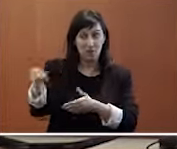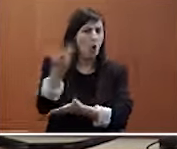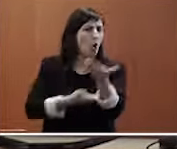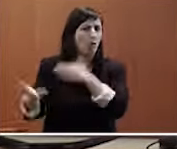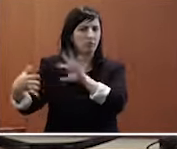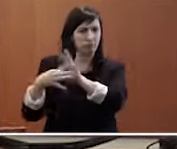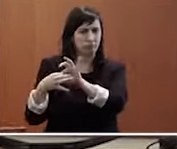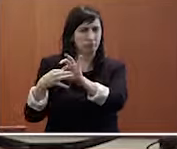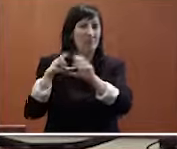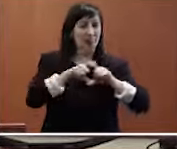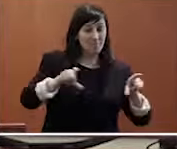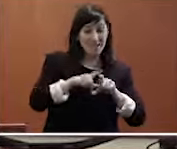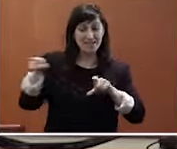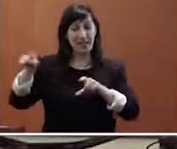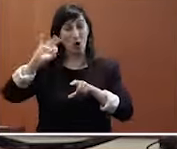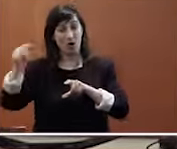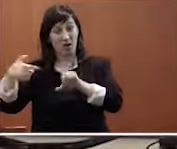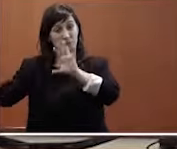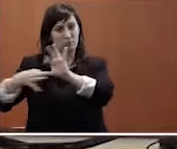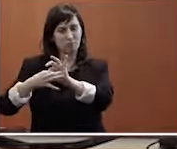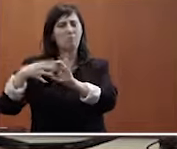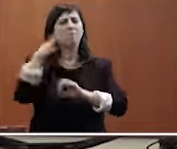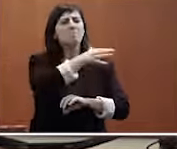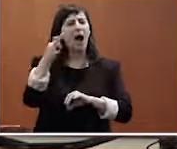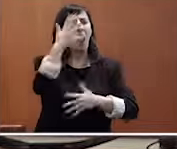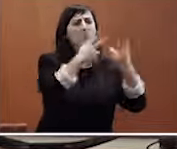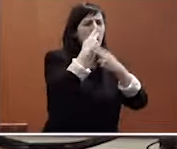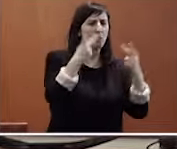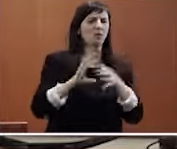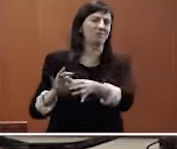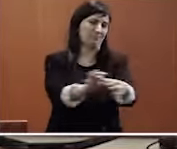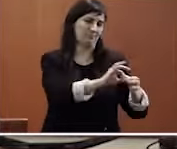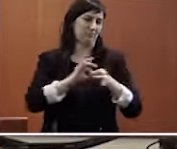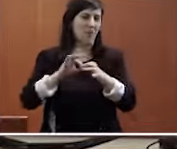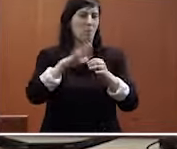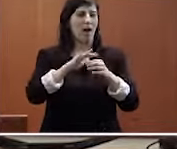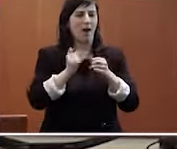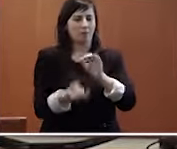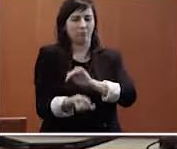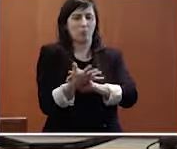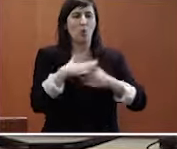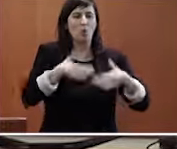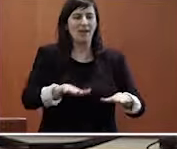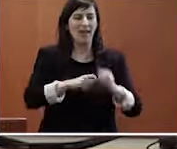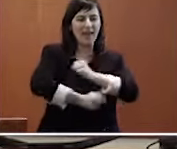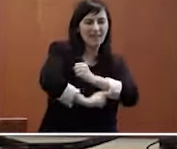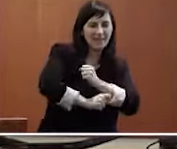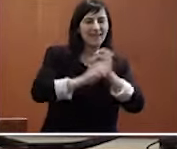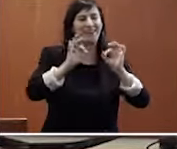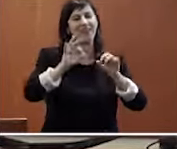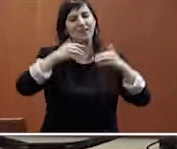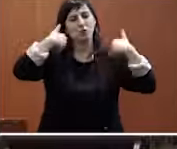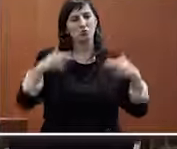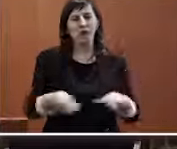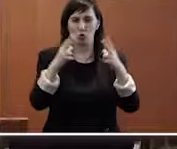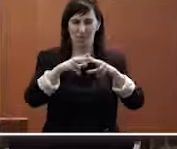imprescindible de las empresas y de las administraciones públicas para desarrollar con éxito cualquier tipo de estrategia de responsabilidad